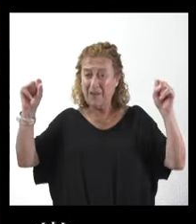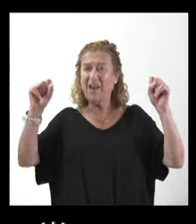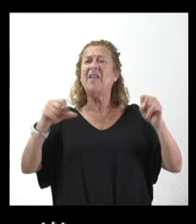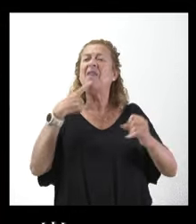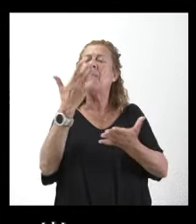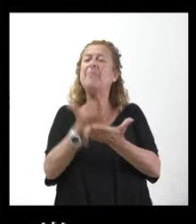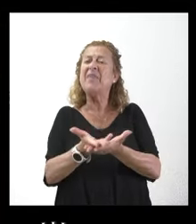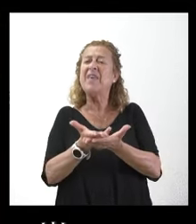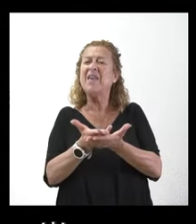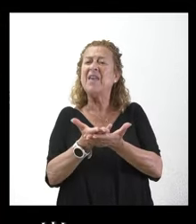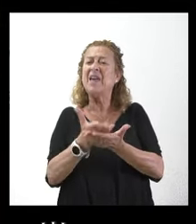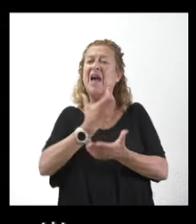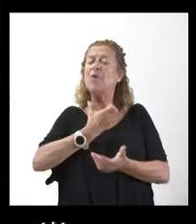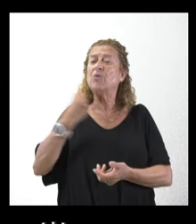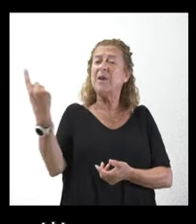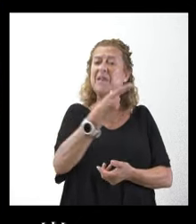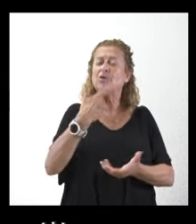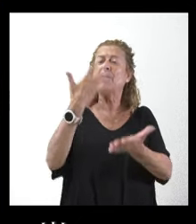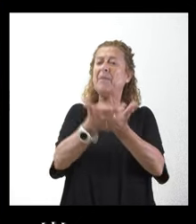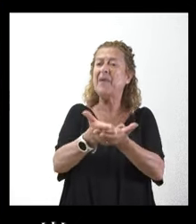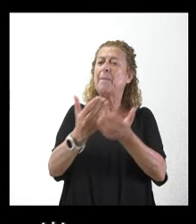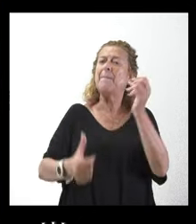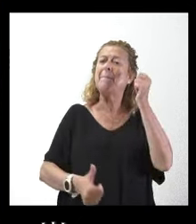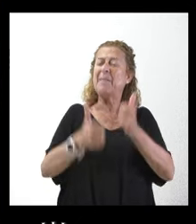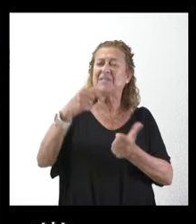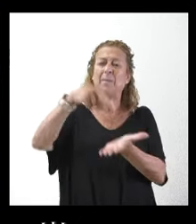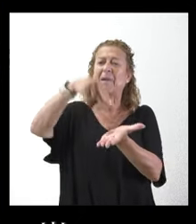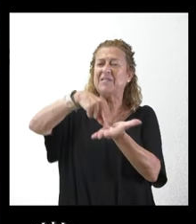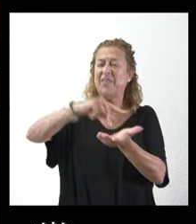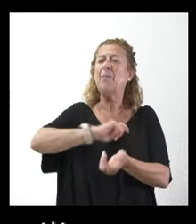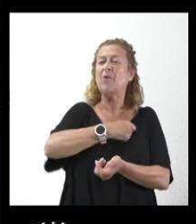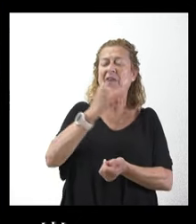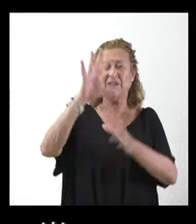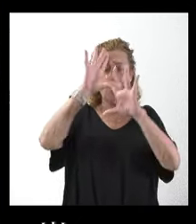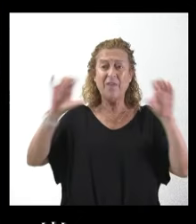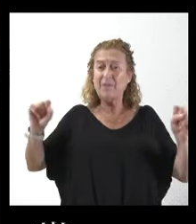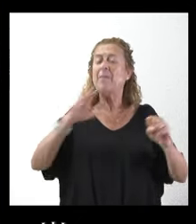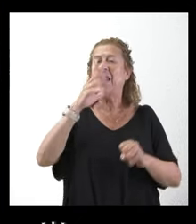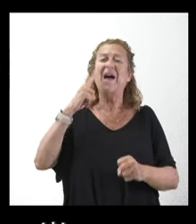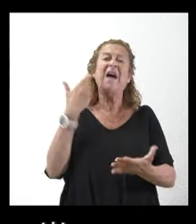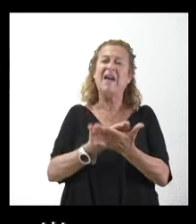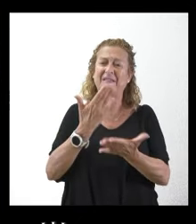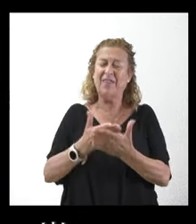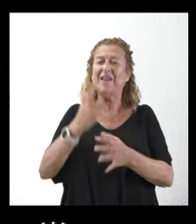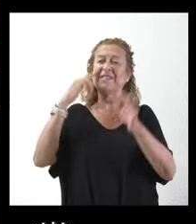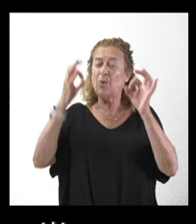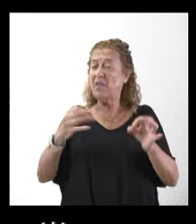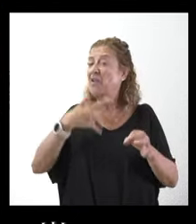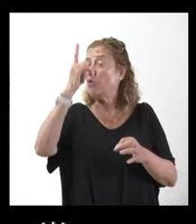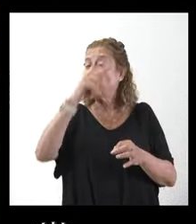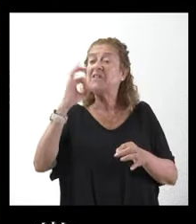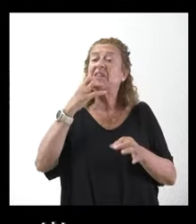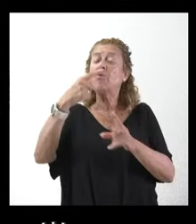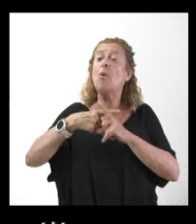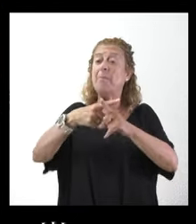ha pedido a los ayuntamientos que soliciten mayor presencia de policías y de guardias civiles para garantizar la seguridad. No sé si comparten